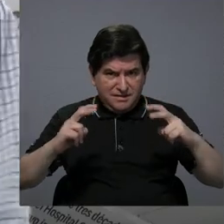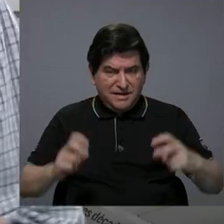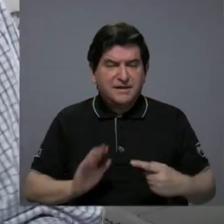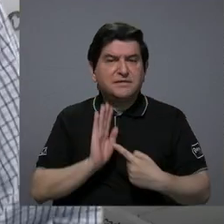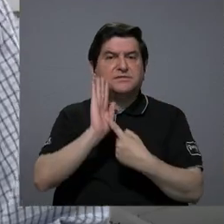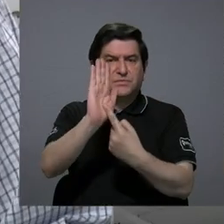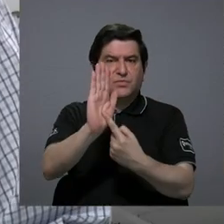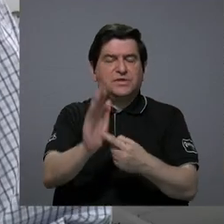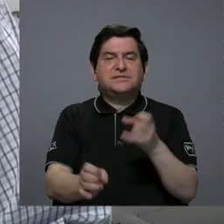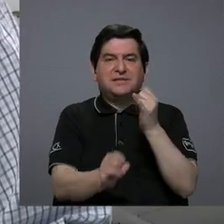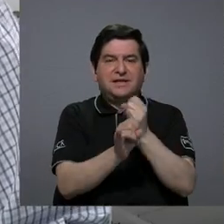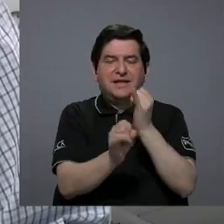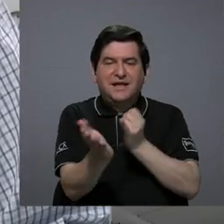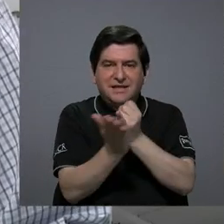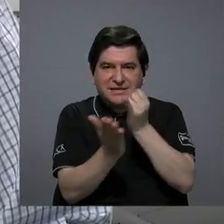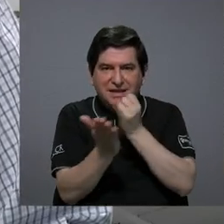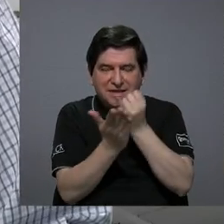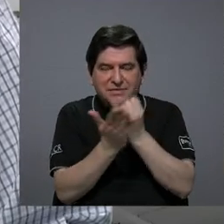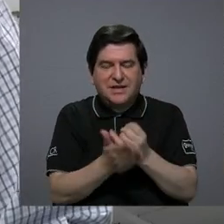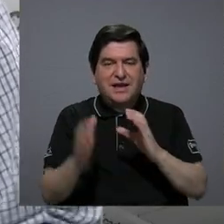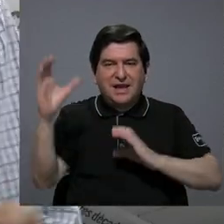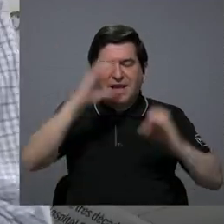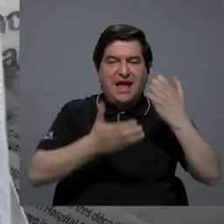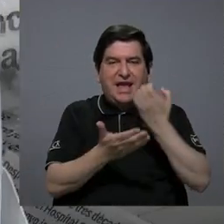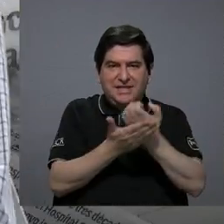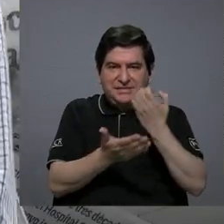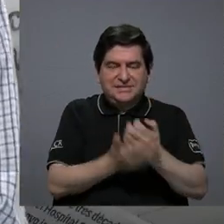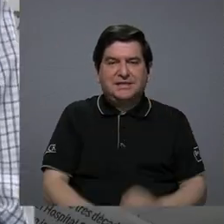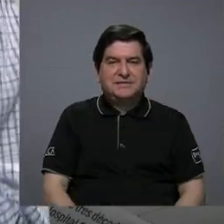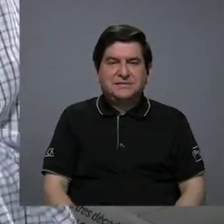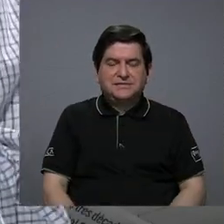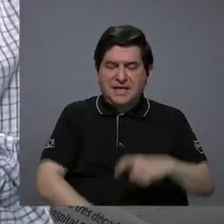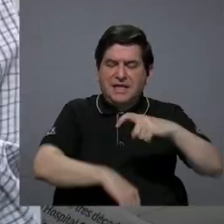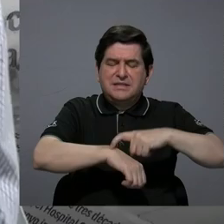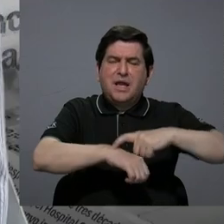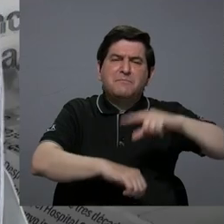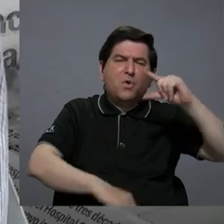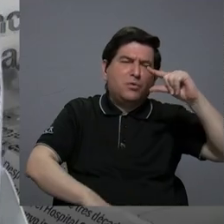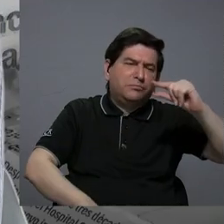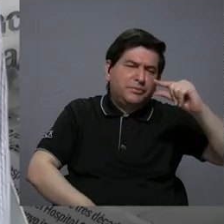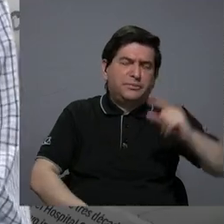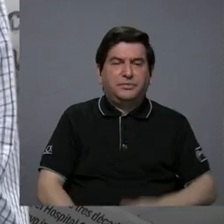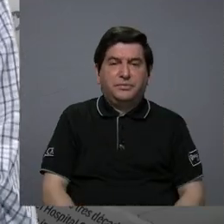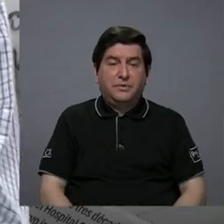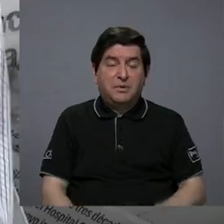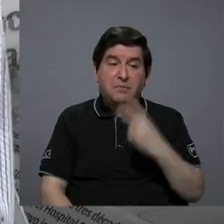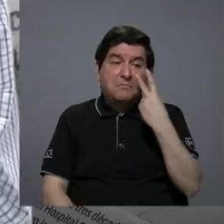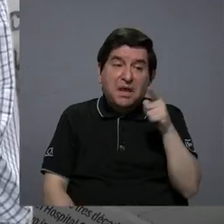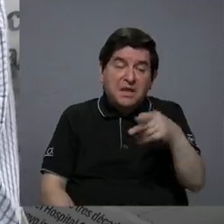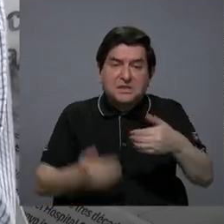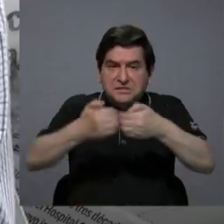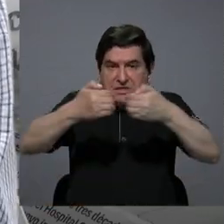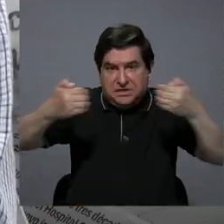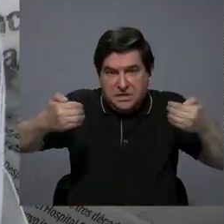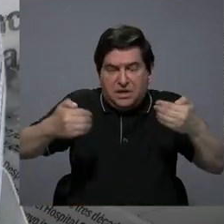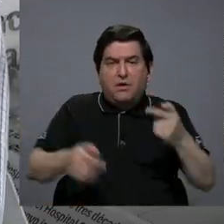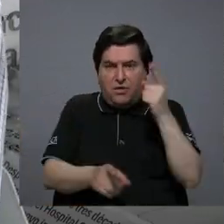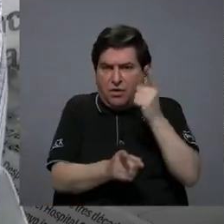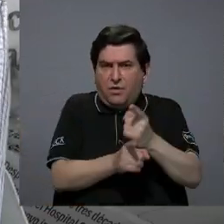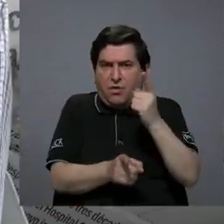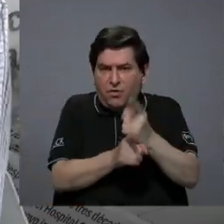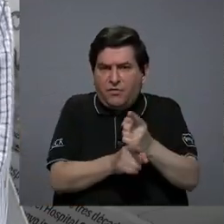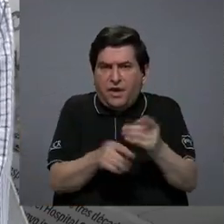proporciona el Instituto de Investigaciones en Ciencias Económicas es un periodo muy corto. Habría que ver si esa brecha, efectivamente,